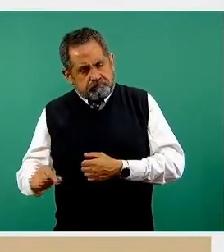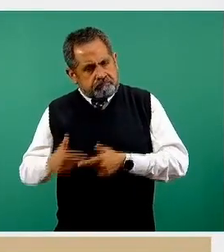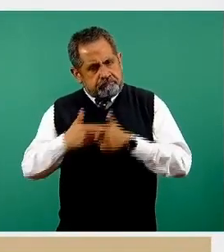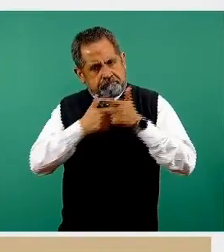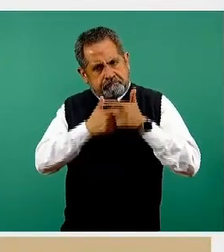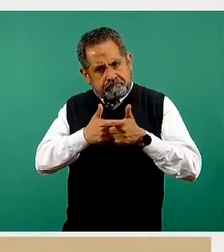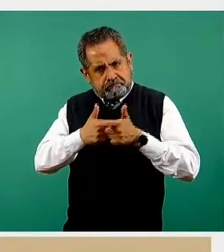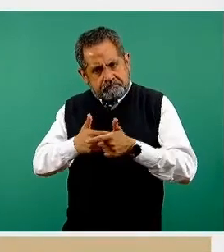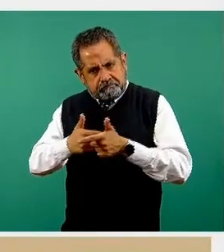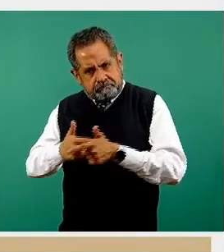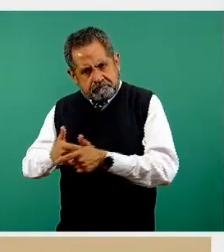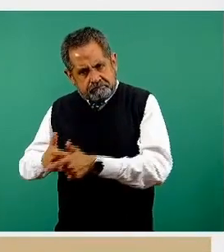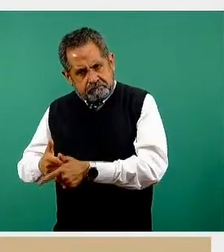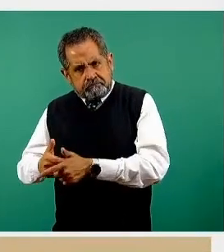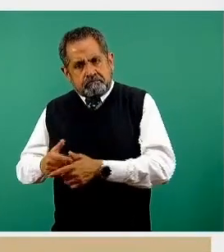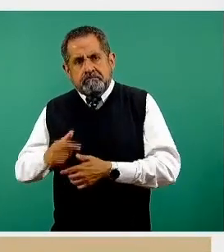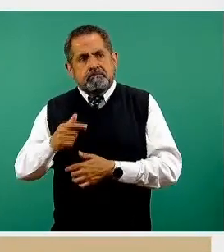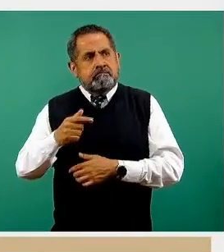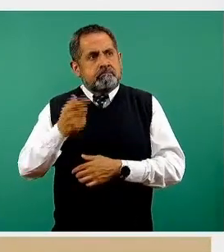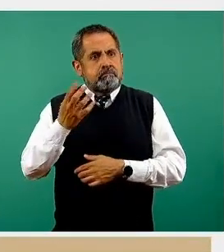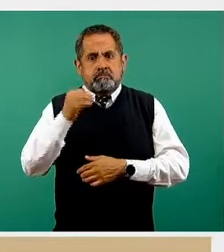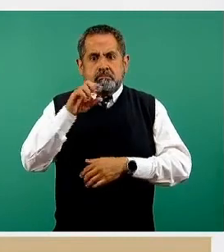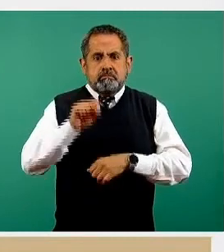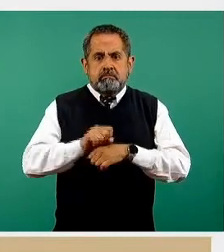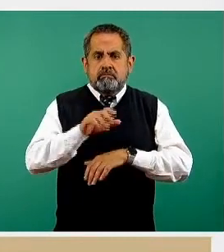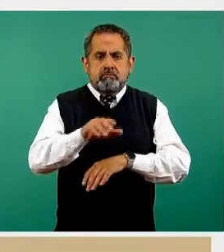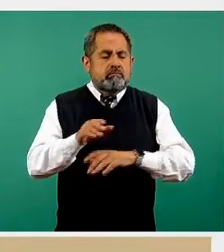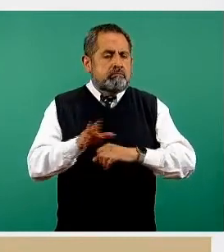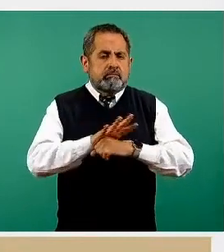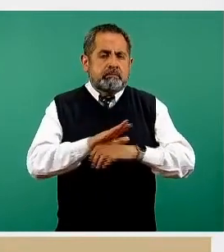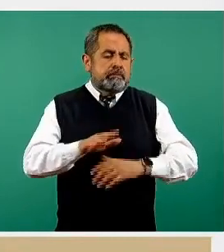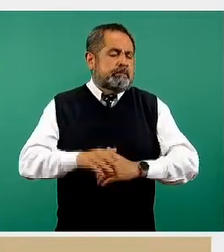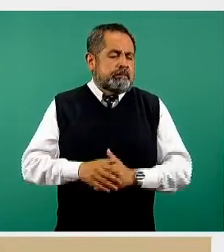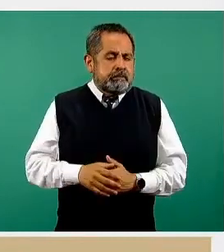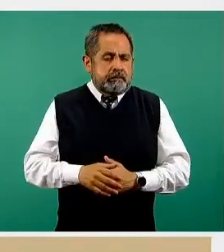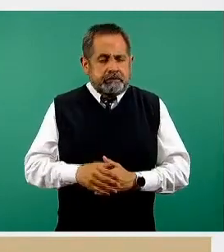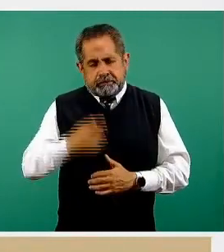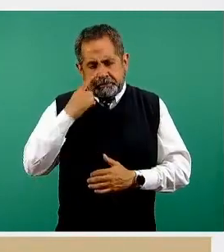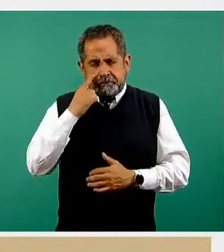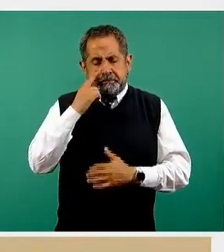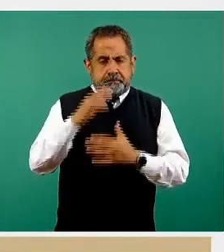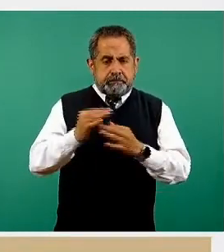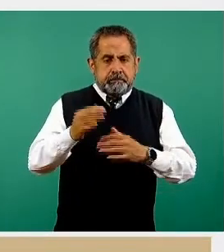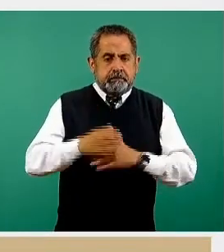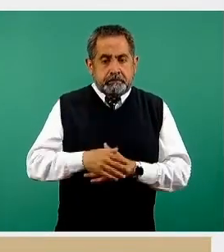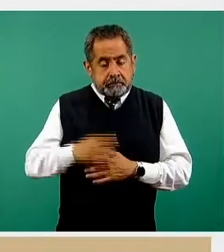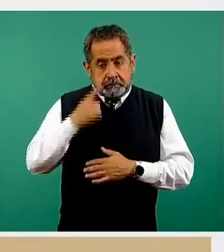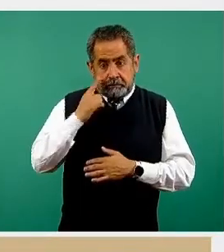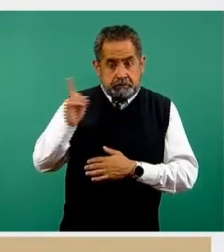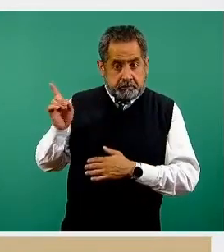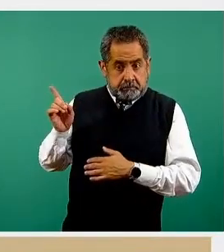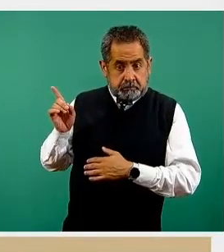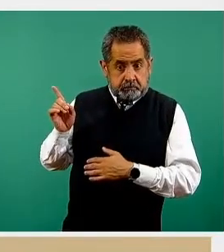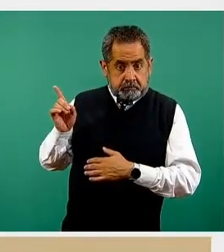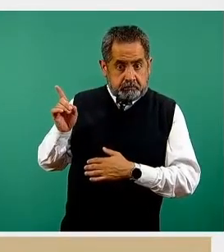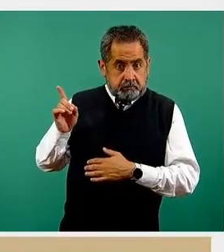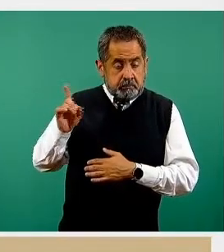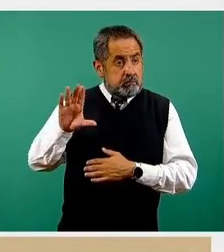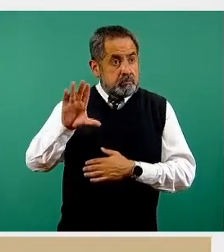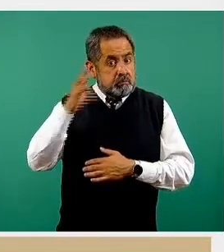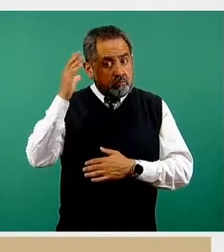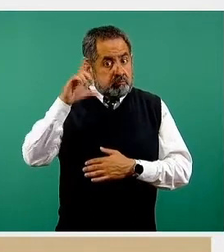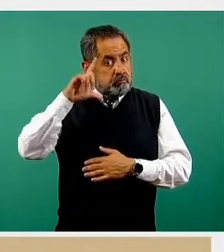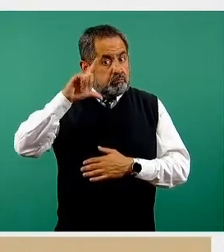epidémico de la COVID-19. De hecho, si ustedes pueden notar esta tendencia, la velocidad con la que